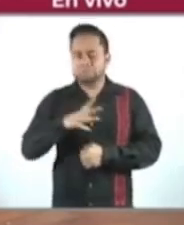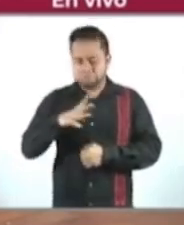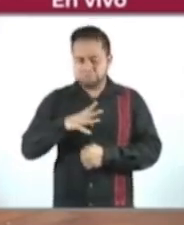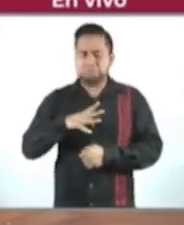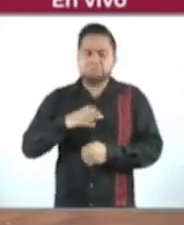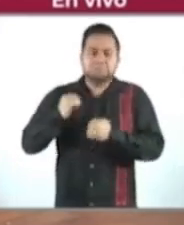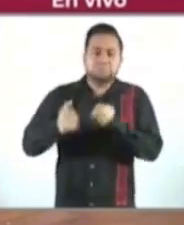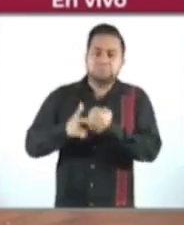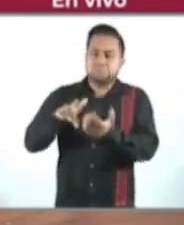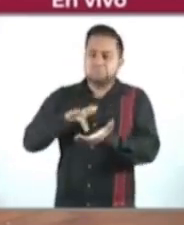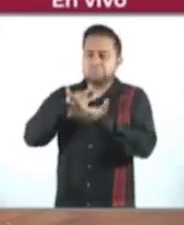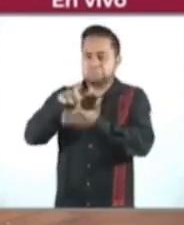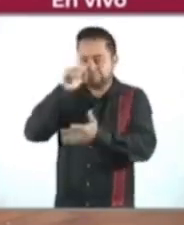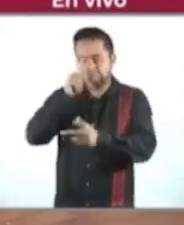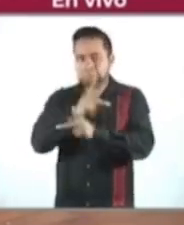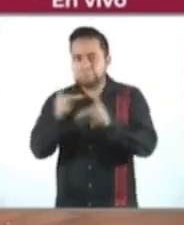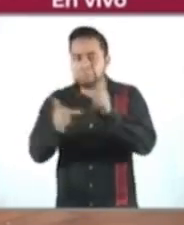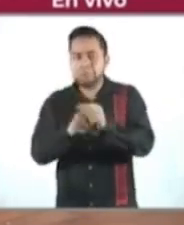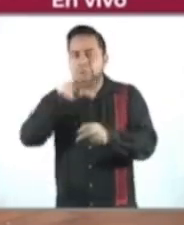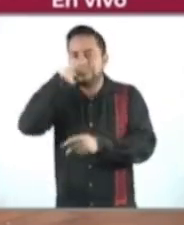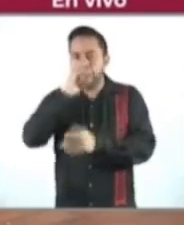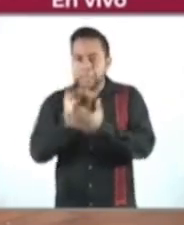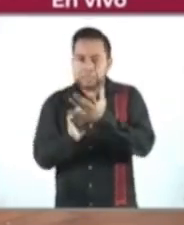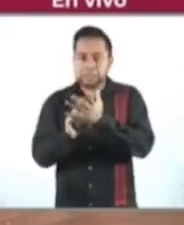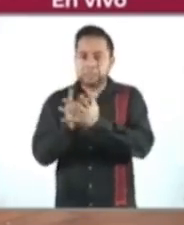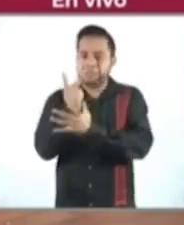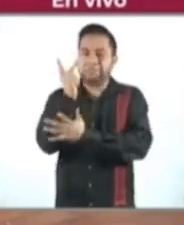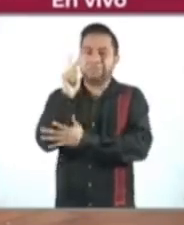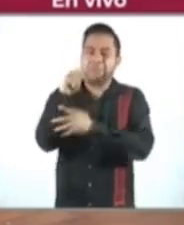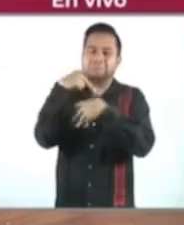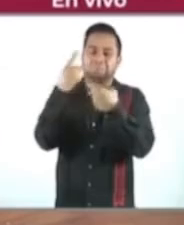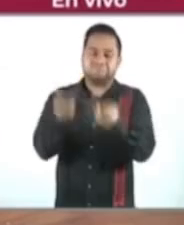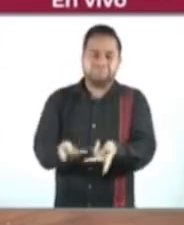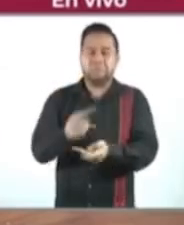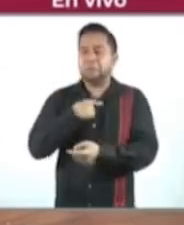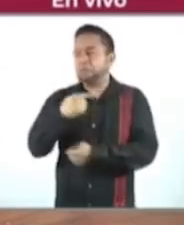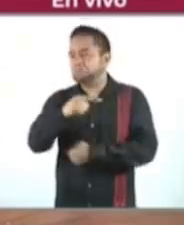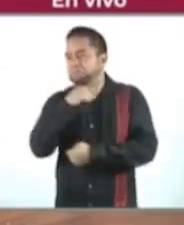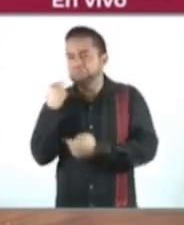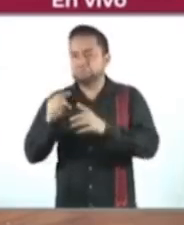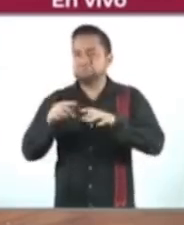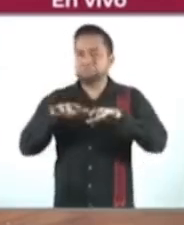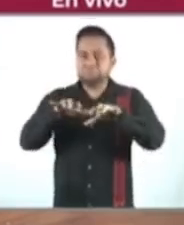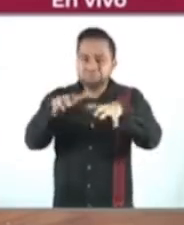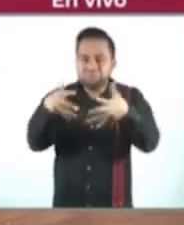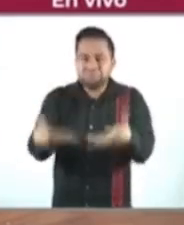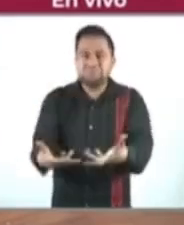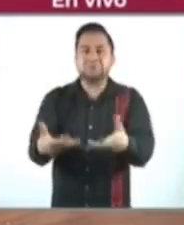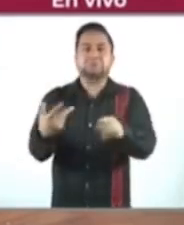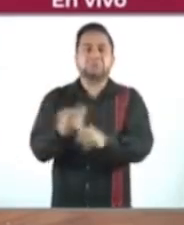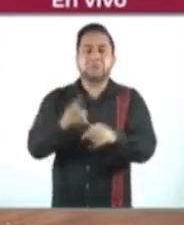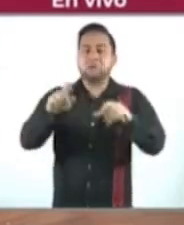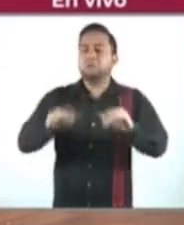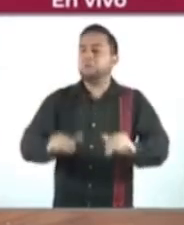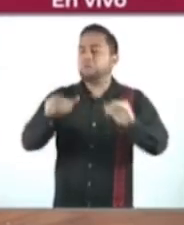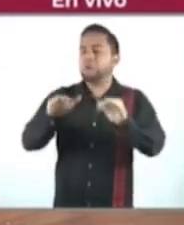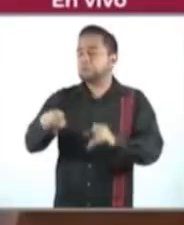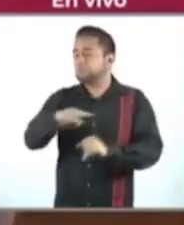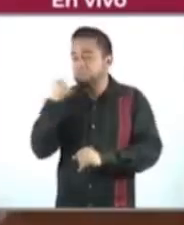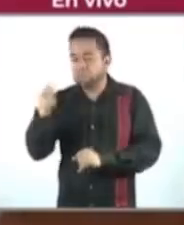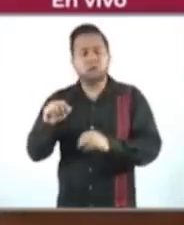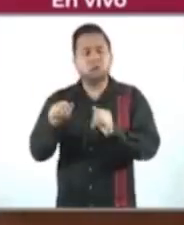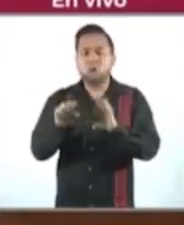apoyar a los productores de maíz que perdieron sus cosechas, que perdieron sus cultivos por inundación. ¿Con qué los vamos a